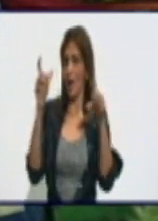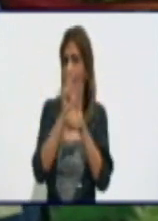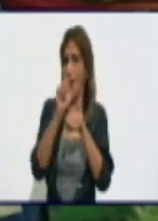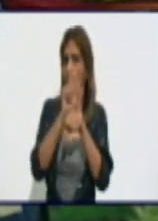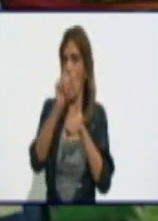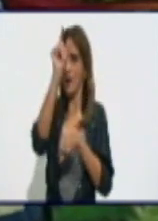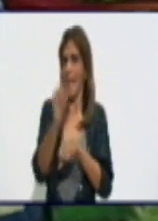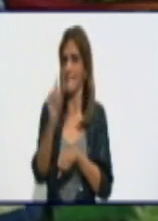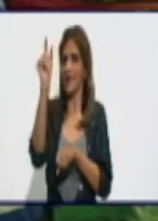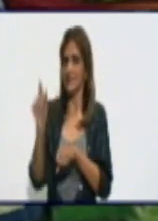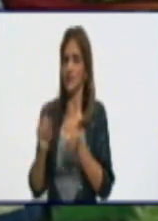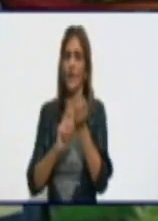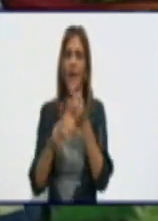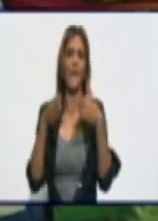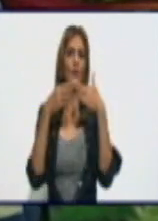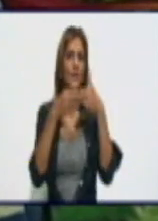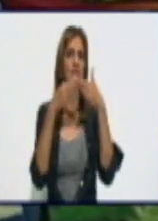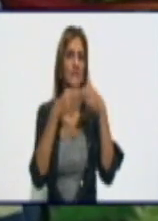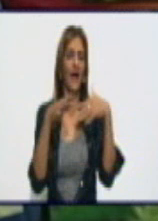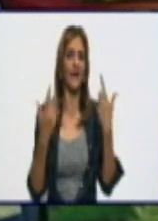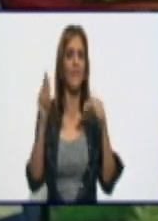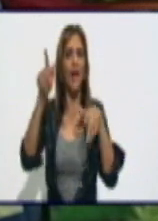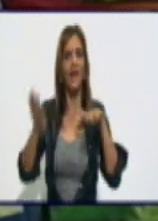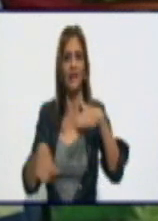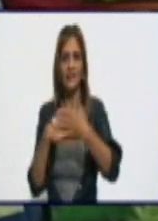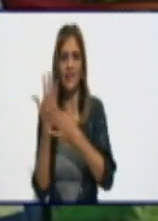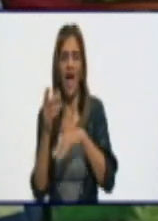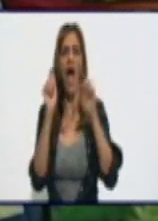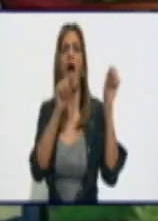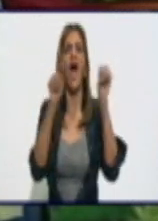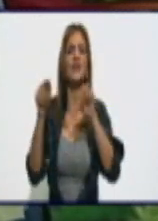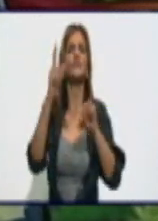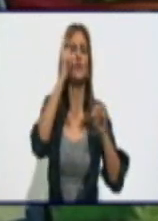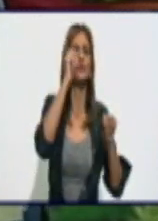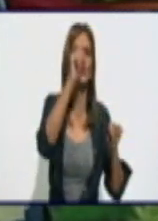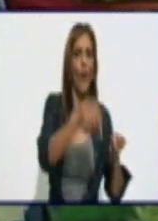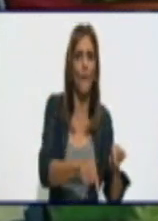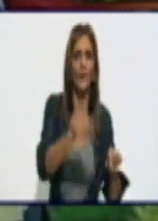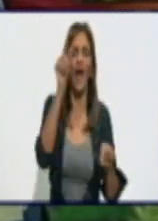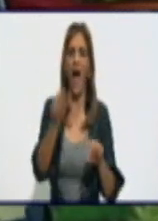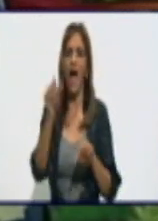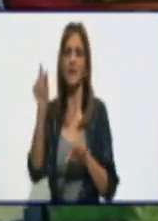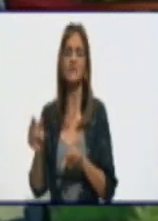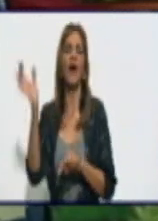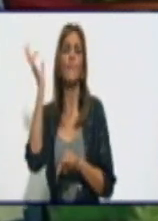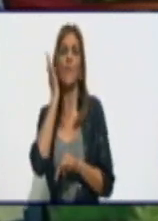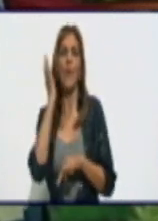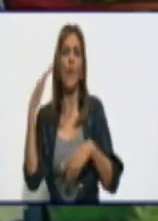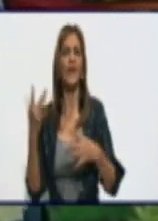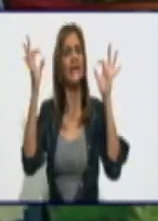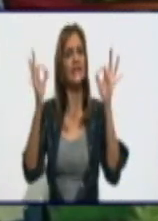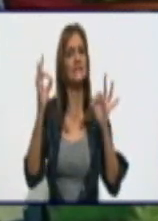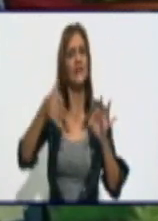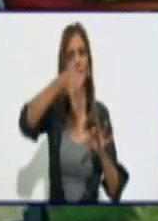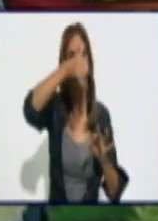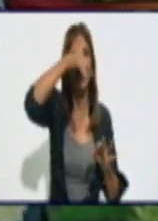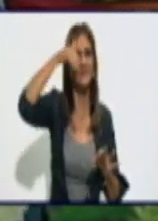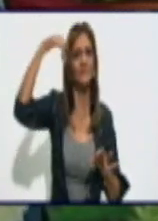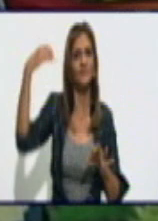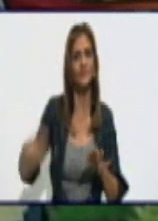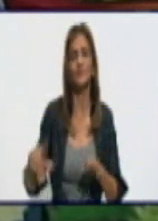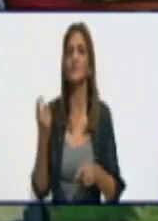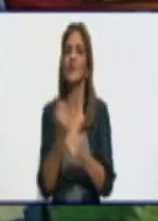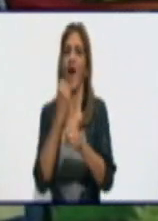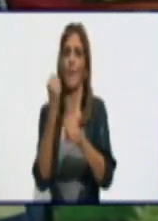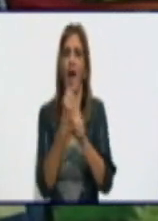Granma en su día a esos hombres y mujeres que no tienen otro abono que no sea el sudor de su frente para hacer parir